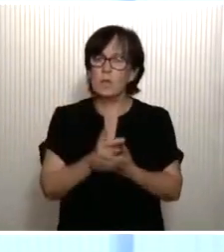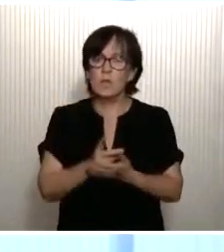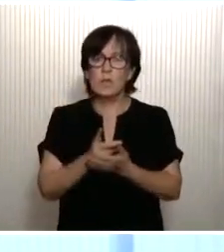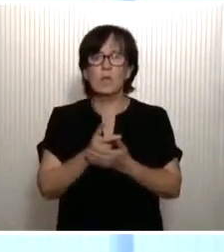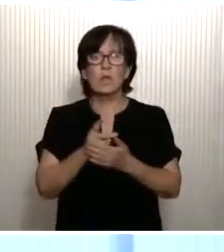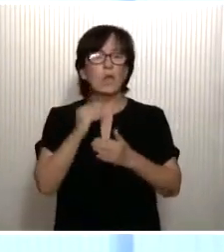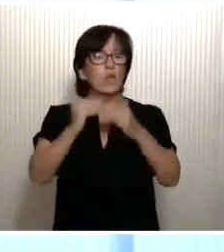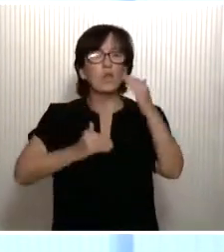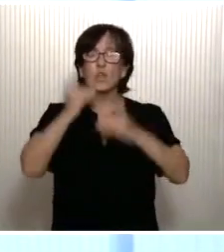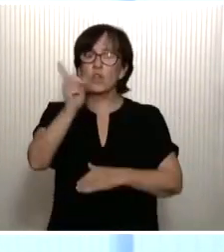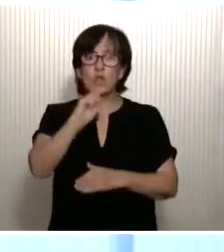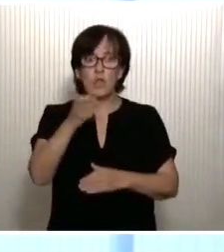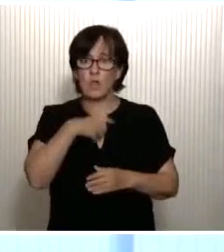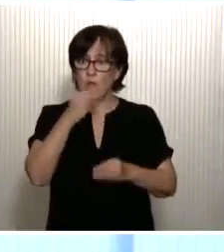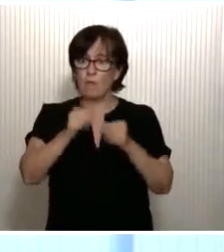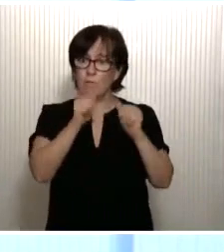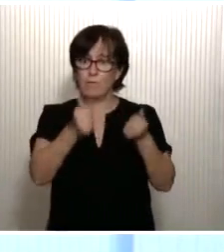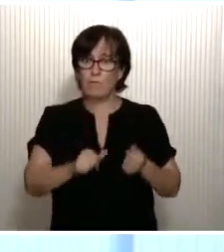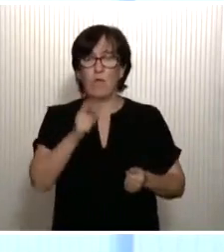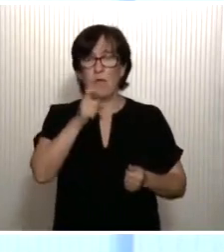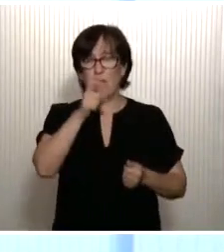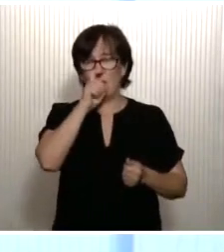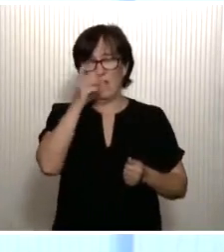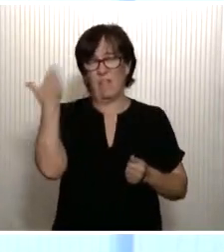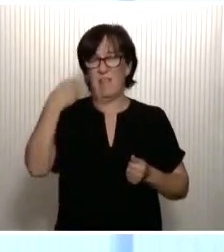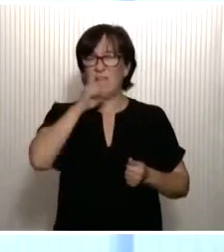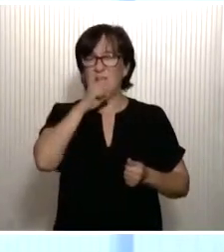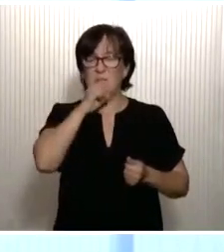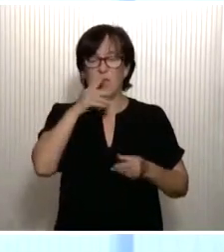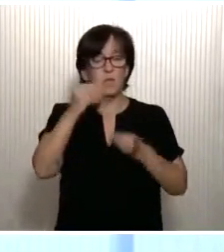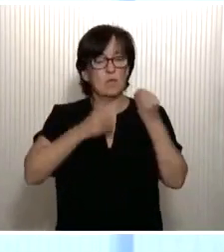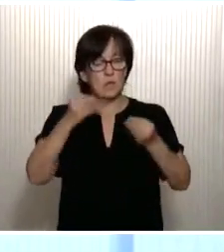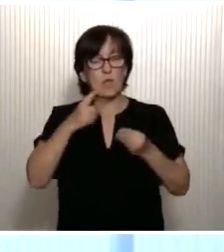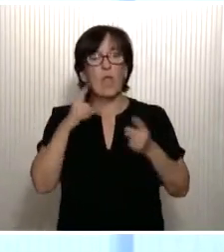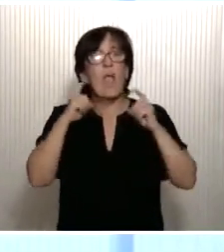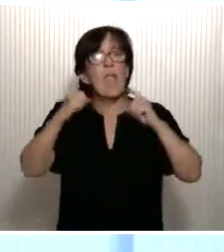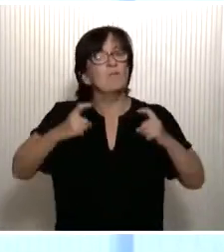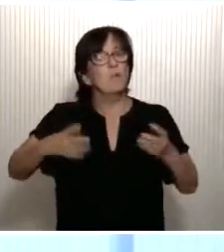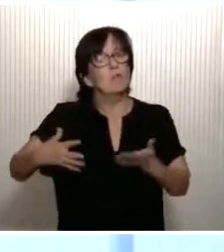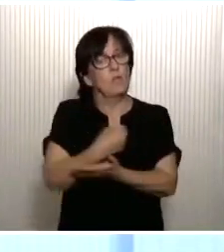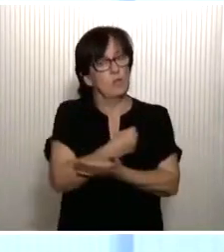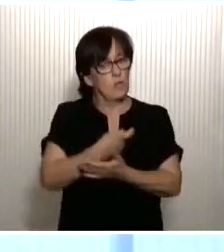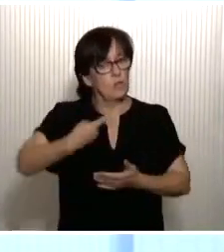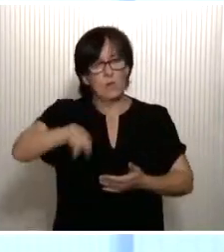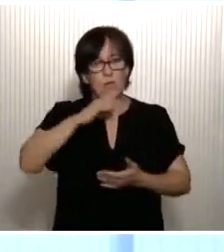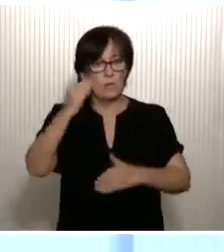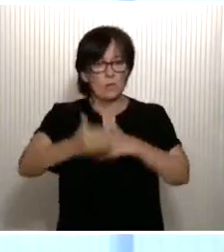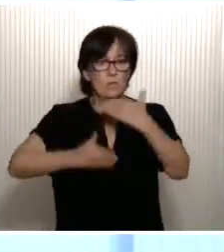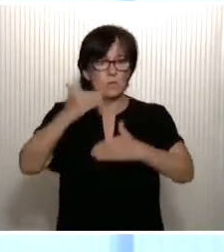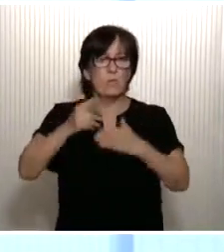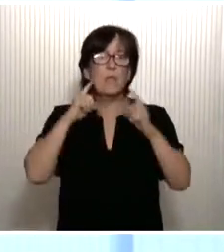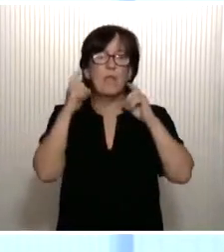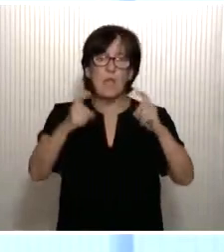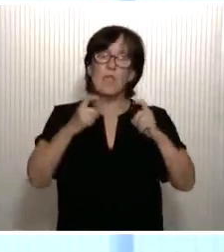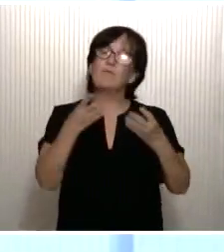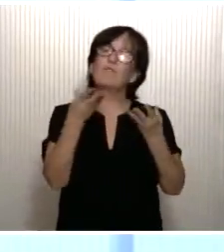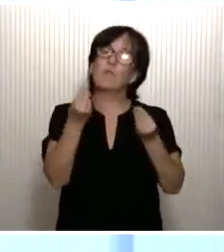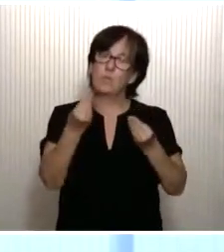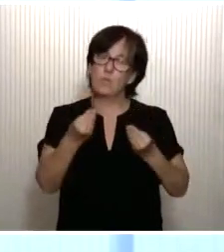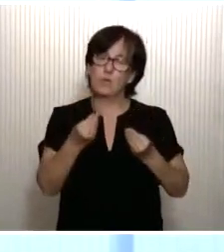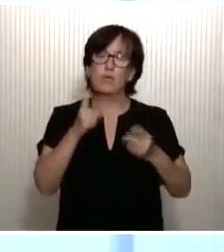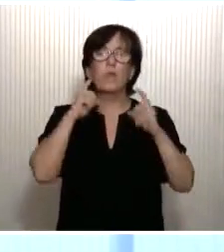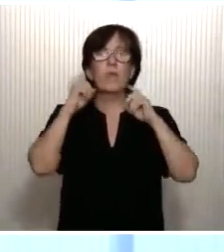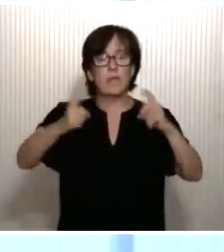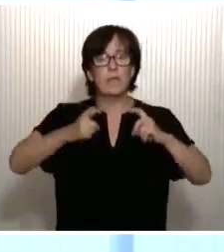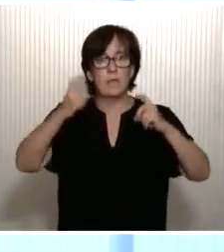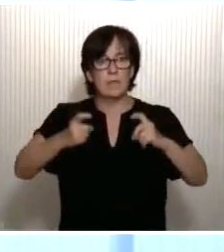insuperables con las viejas fórmulas, solo abordables con el esfuerzo de todos, o cuando menos al menos el esfuerzo de muchos, el